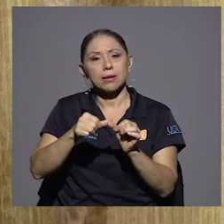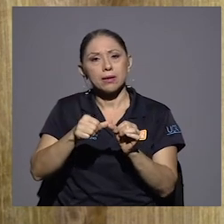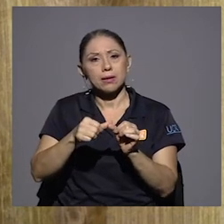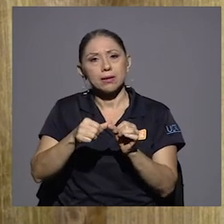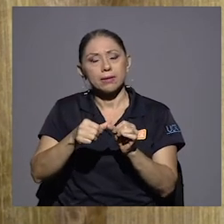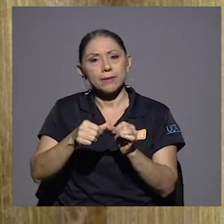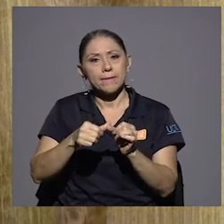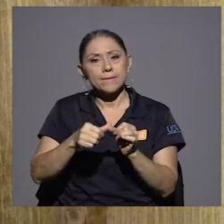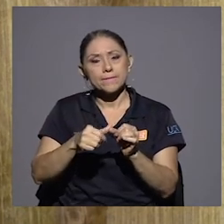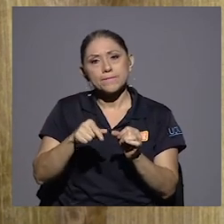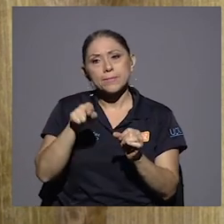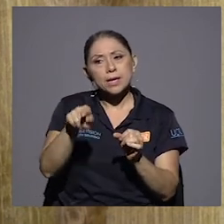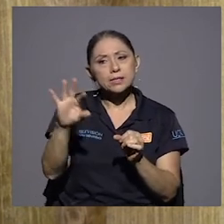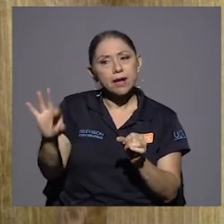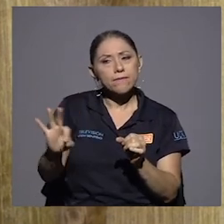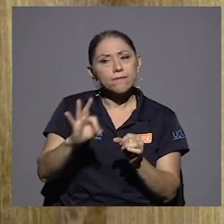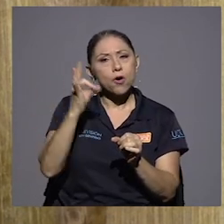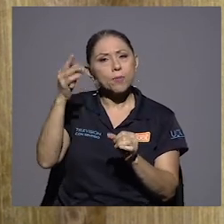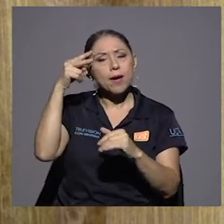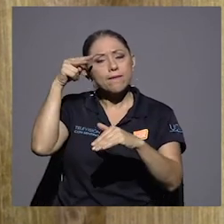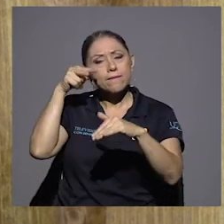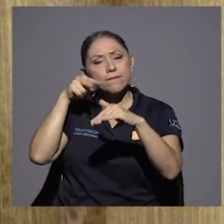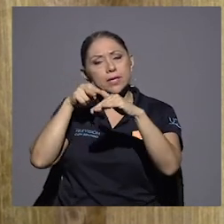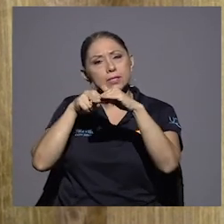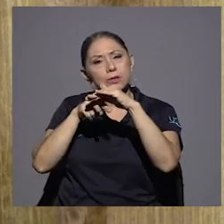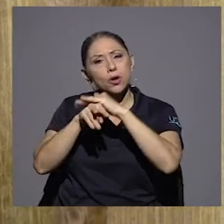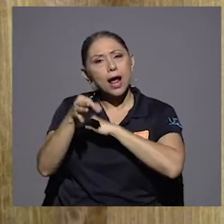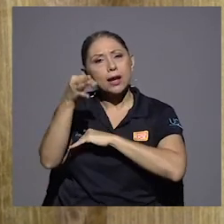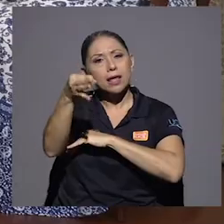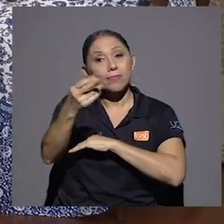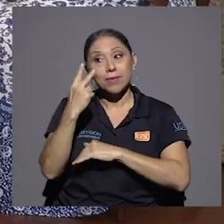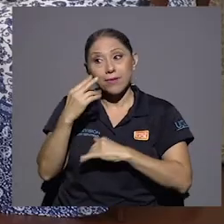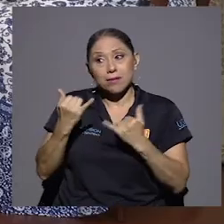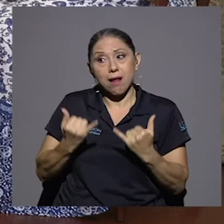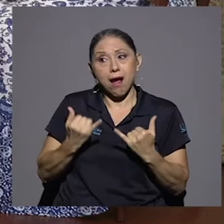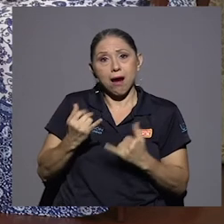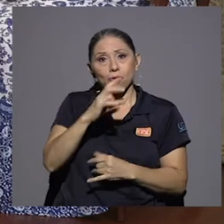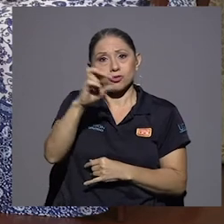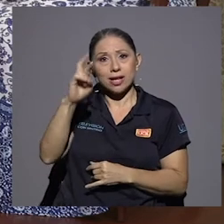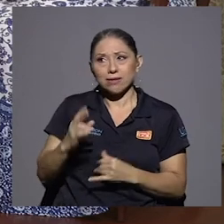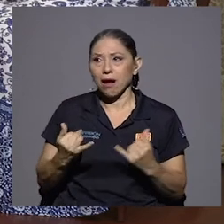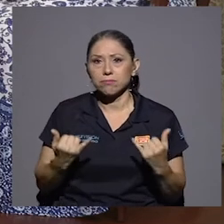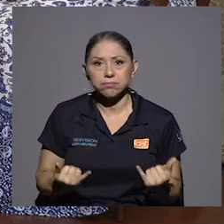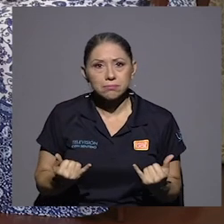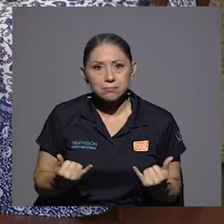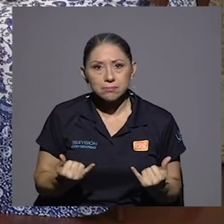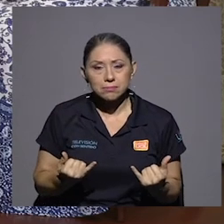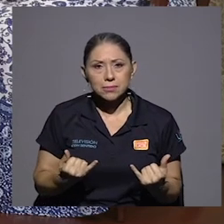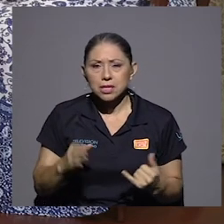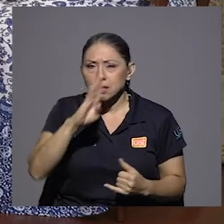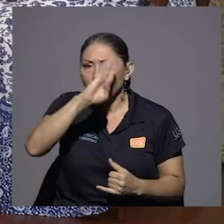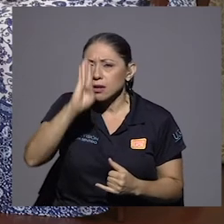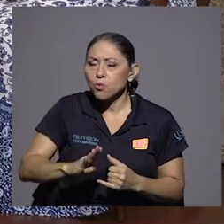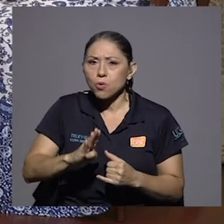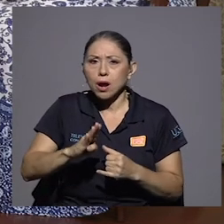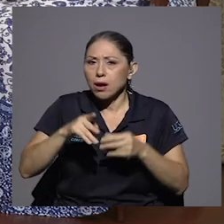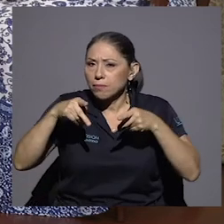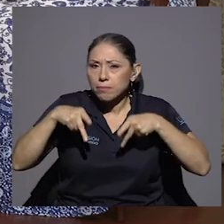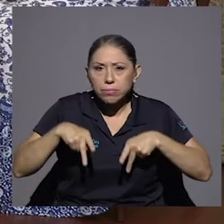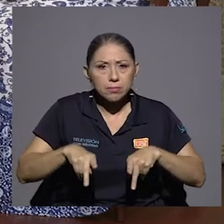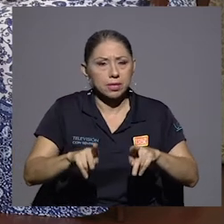esa forma visionaria de ver la costa rica que hoy tenemos y que no permitamos nunca que nadie